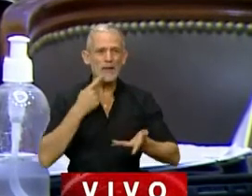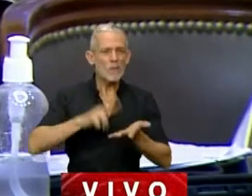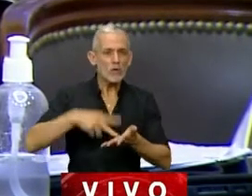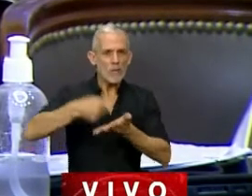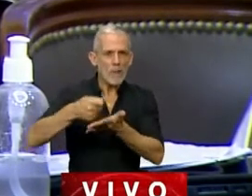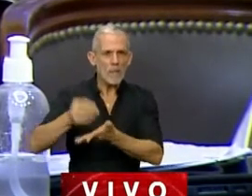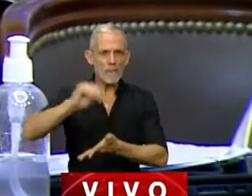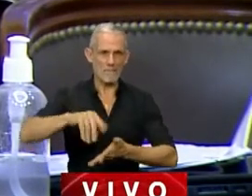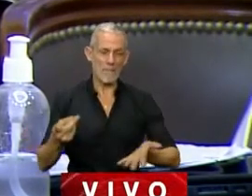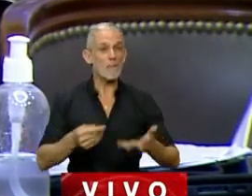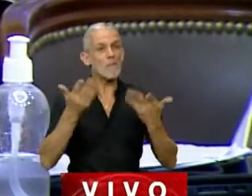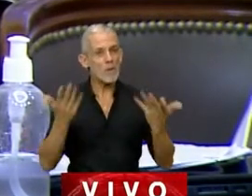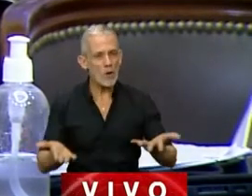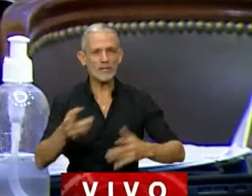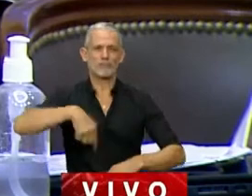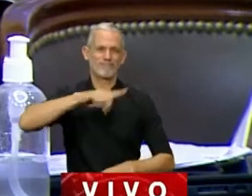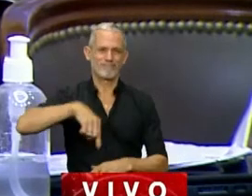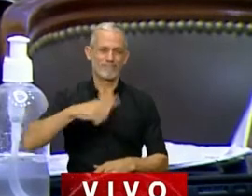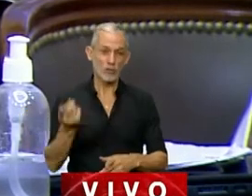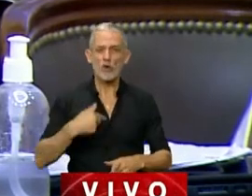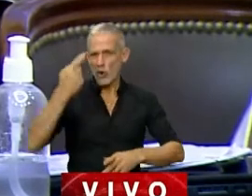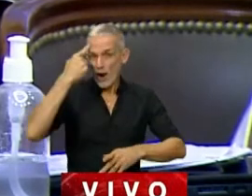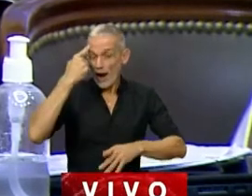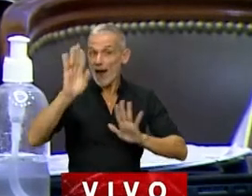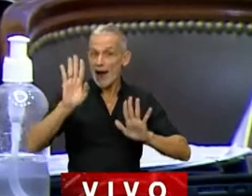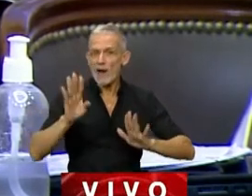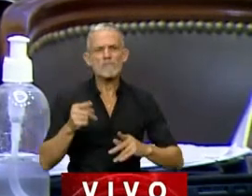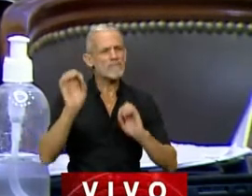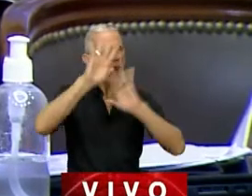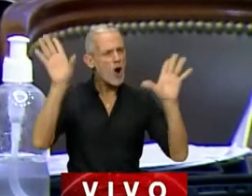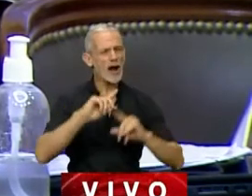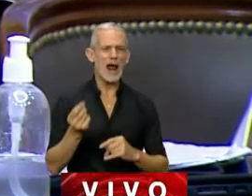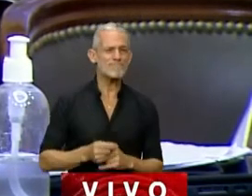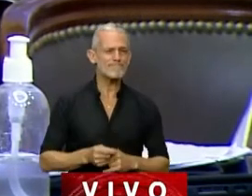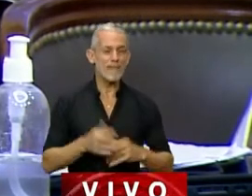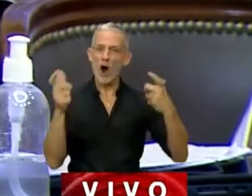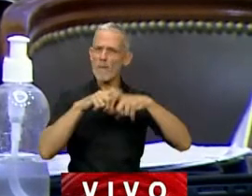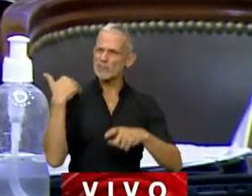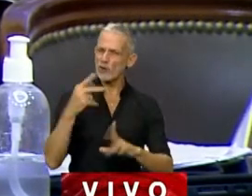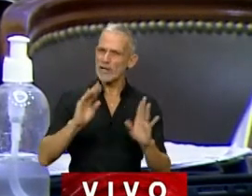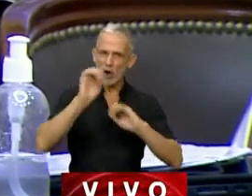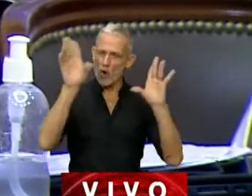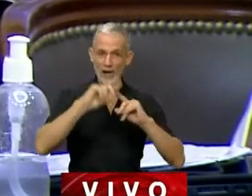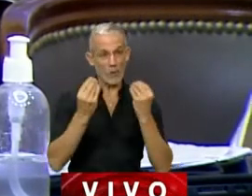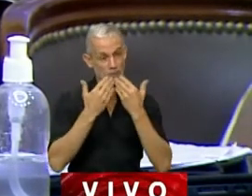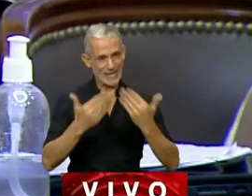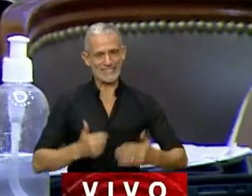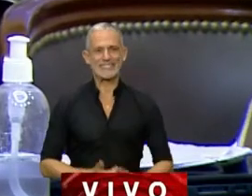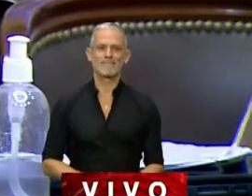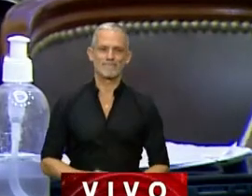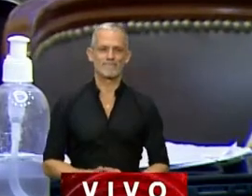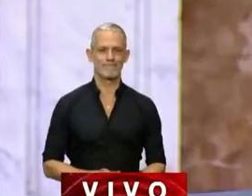y que se deben cobrar. Por eso, señor presidente, entiendo que no ha sido claro mucho de lo que debatieron en este recinto. Muchas gracias.